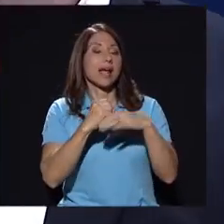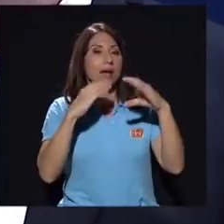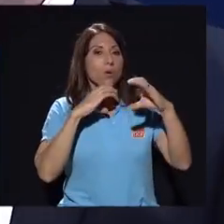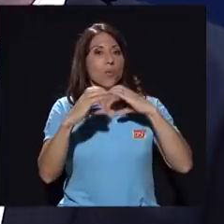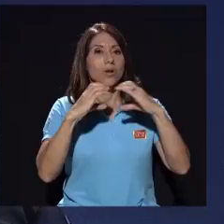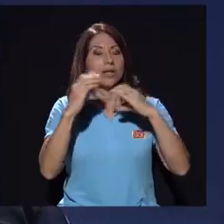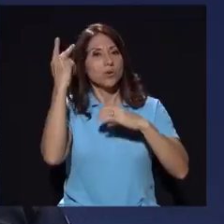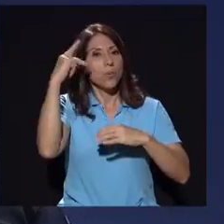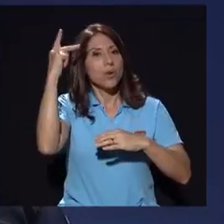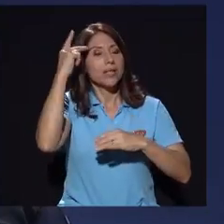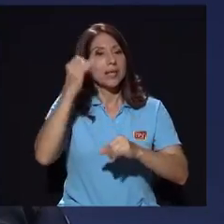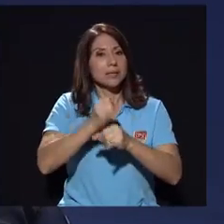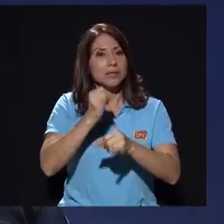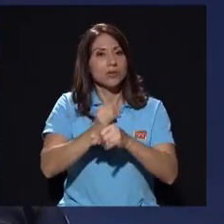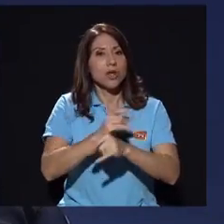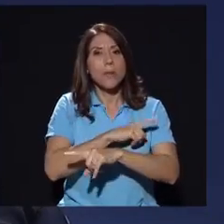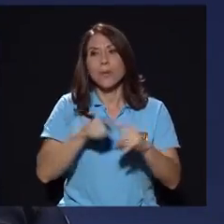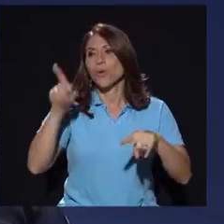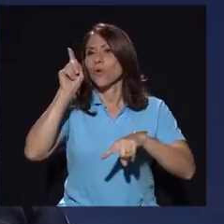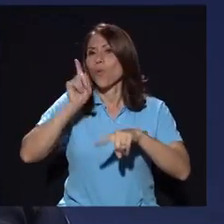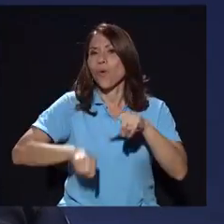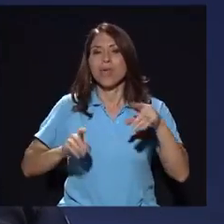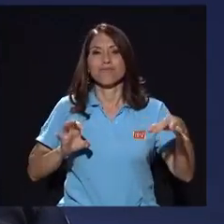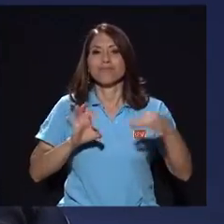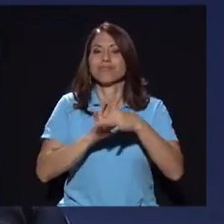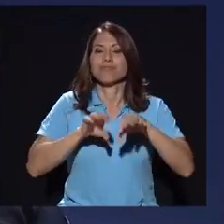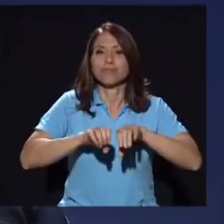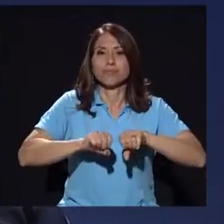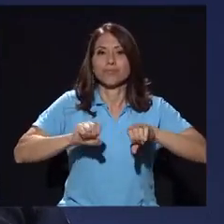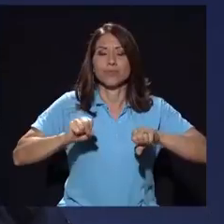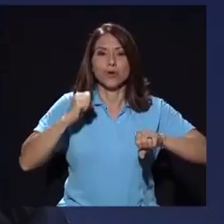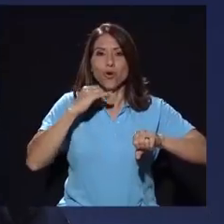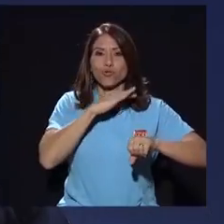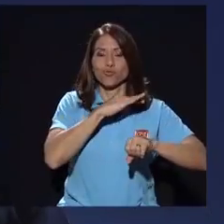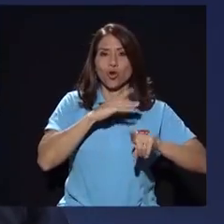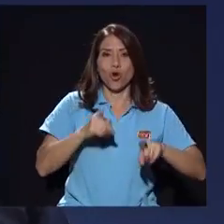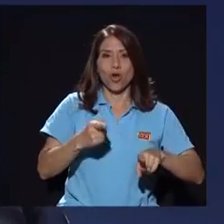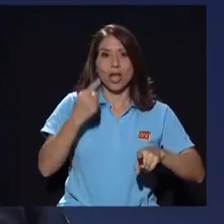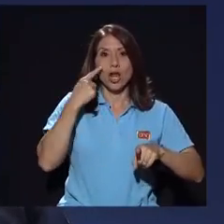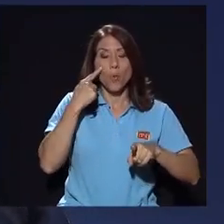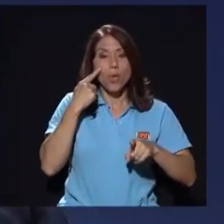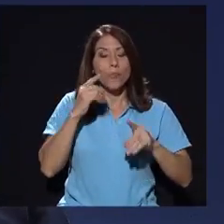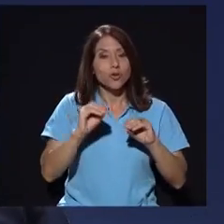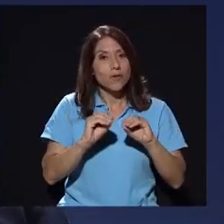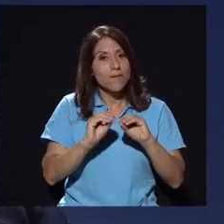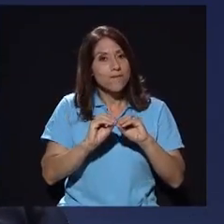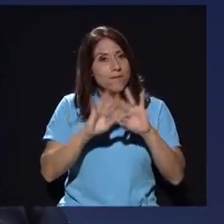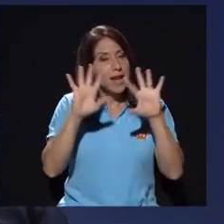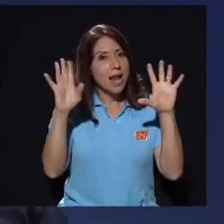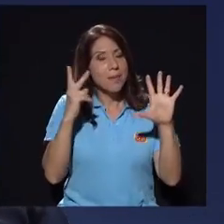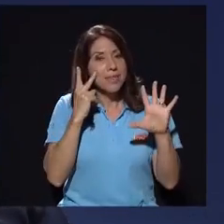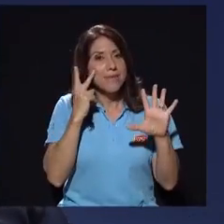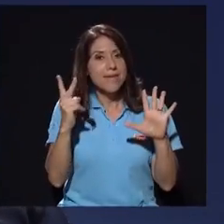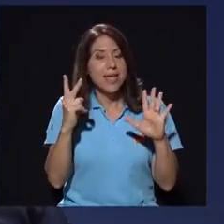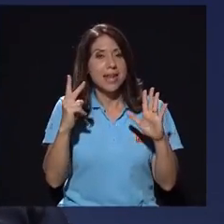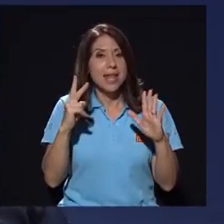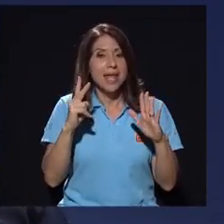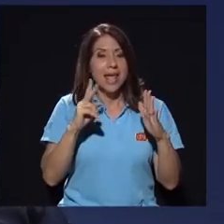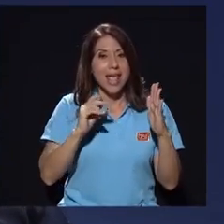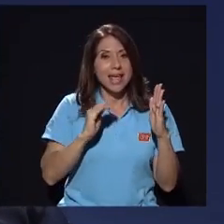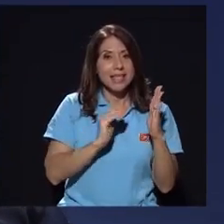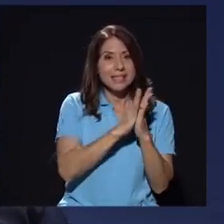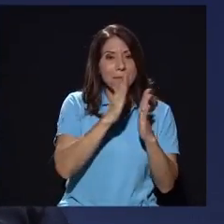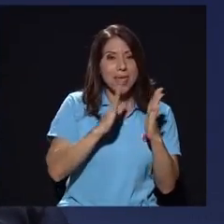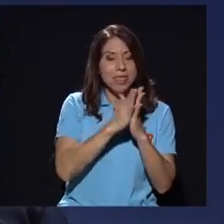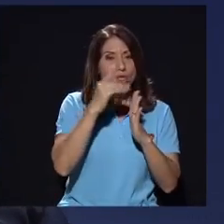política institucional, pero eso no puede estar ligado a actos de corrupción, que lo podemos ver claramente en el cemento como una